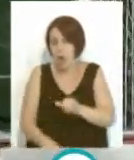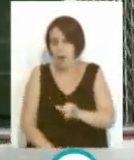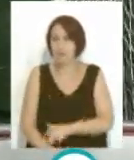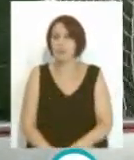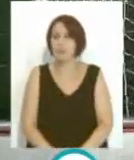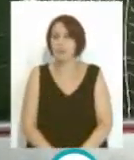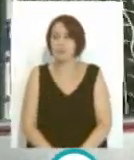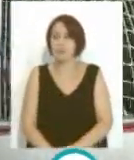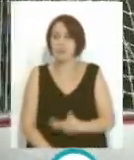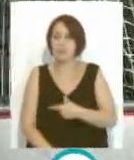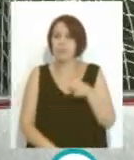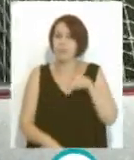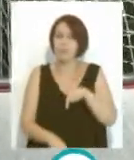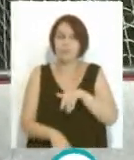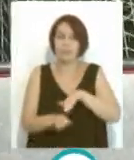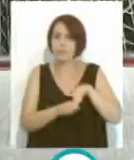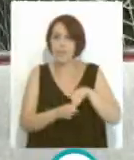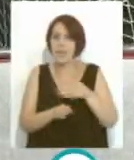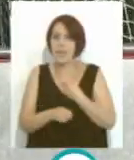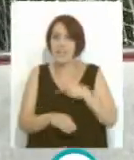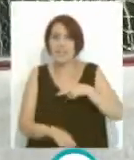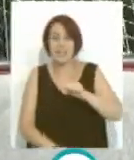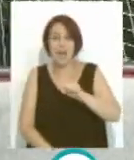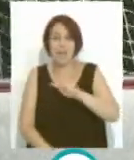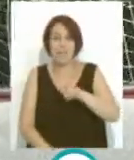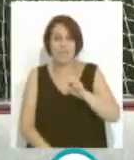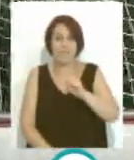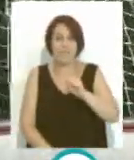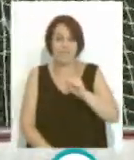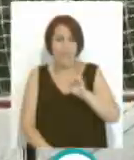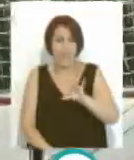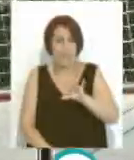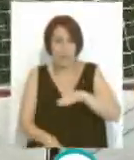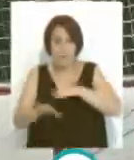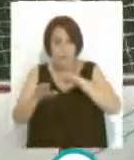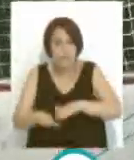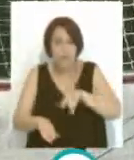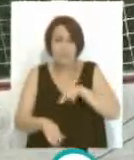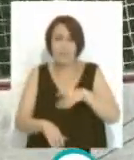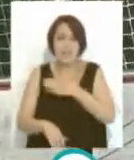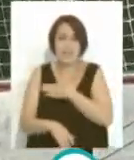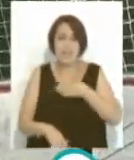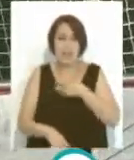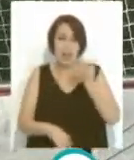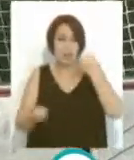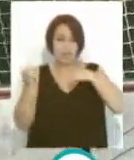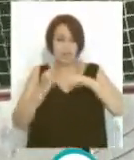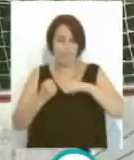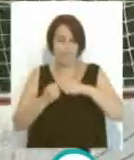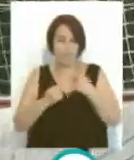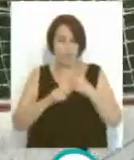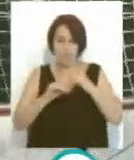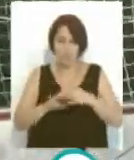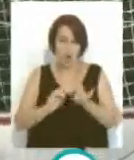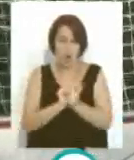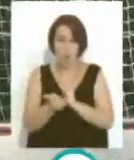Aparte es un admirador de Keylor Nava y quiere imitar casi todos los gestos. Si vemos ahí, antes